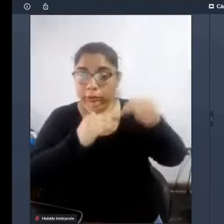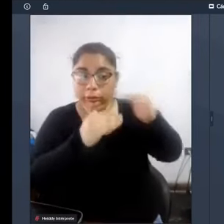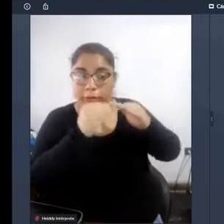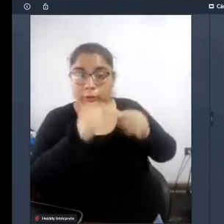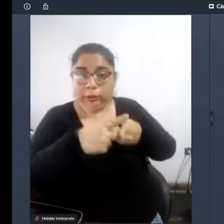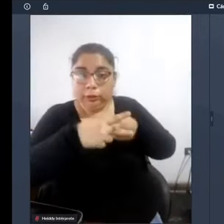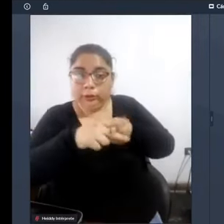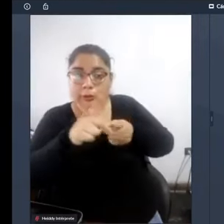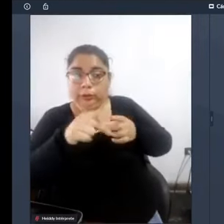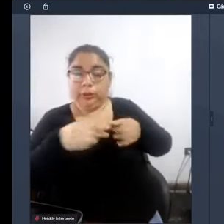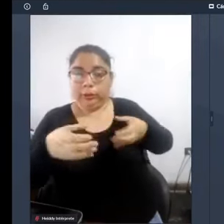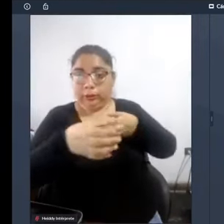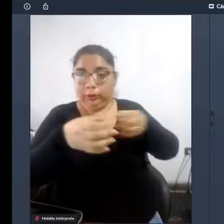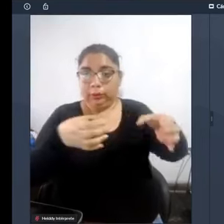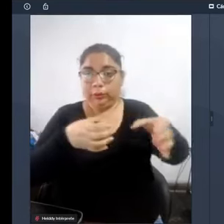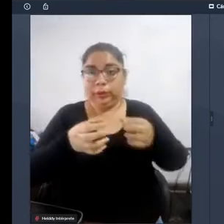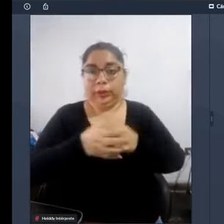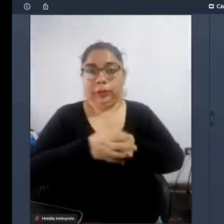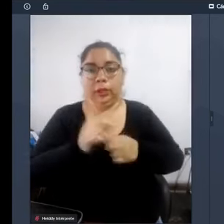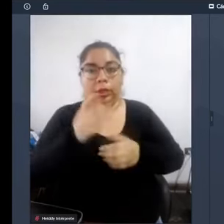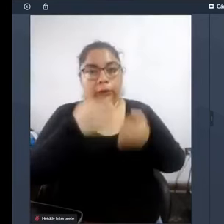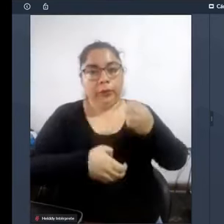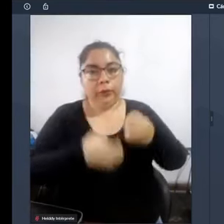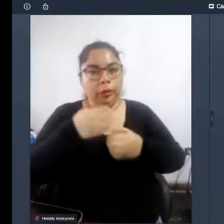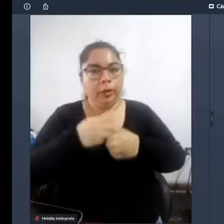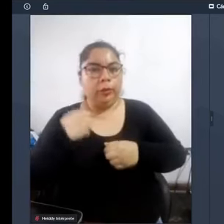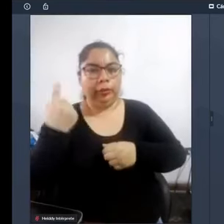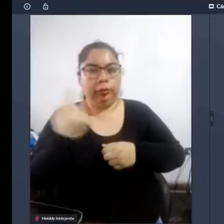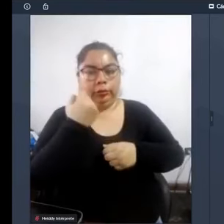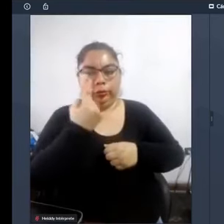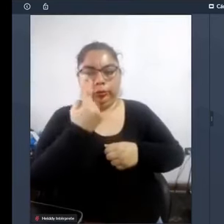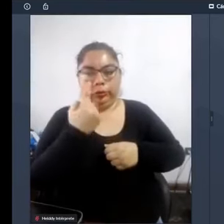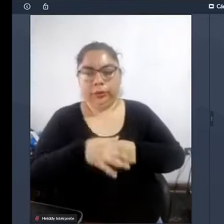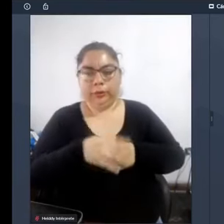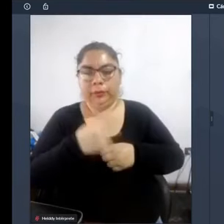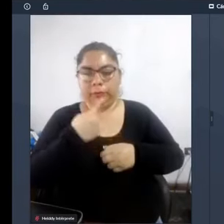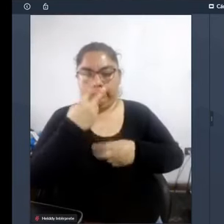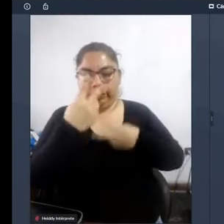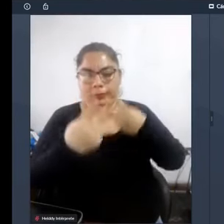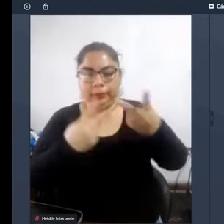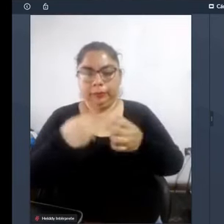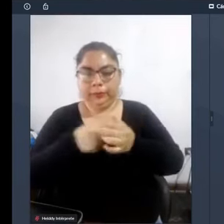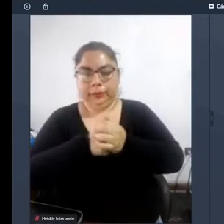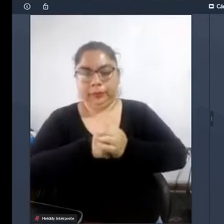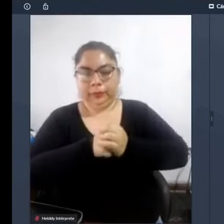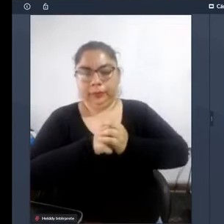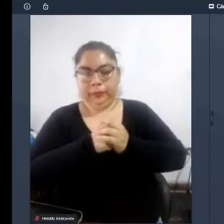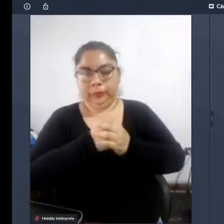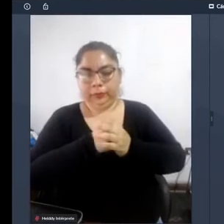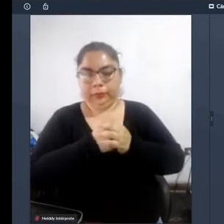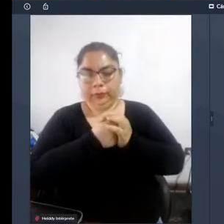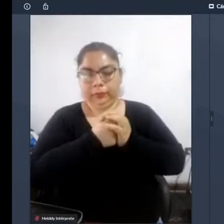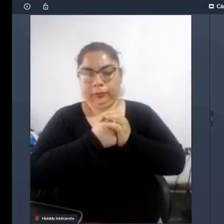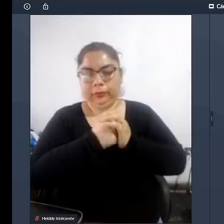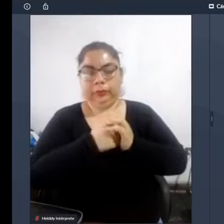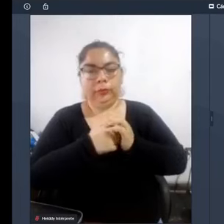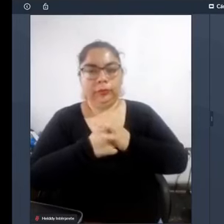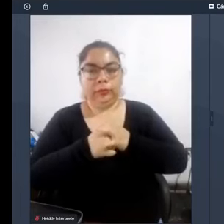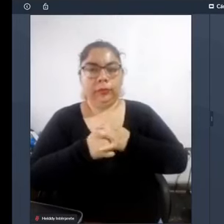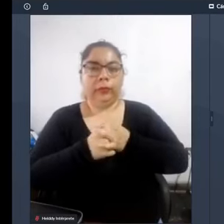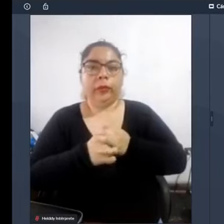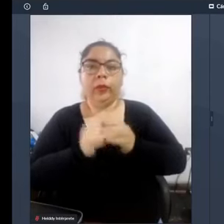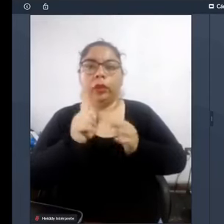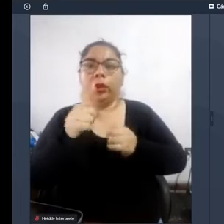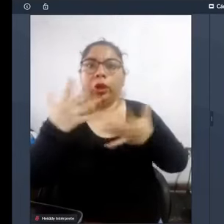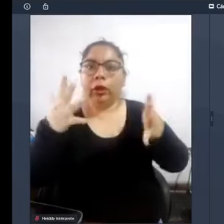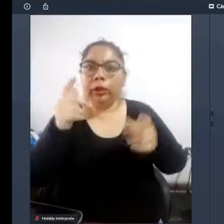ciudades el problema no solamente va a seguir siendo de las personas con discapacidad sino de las personas que no